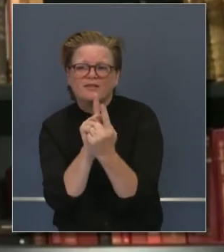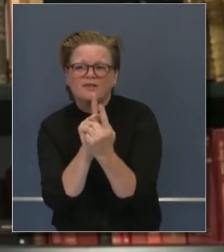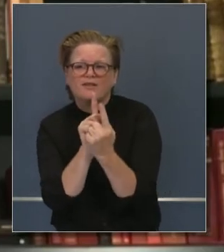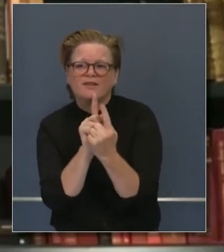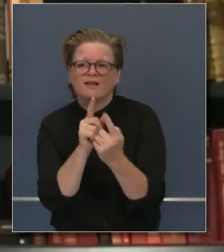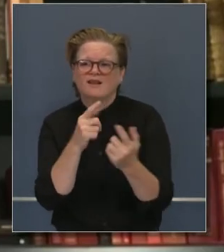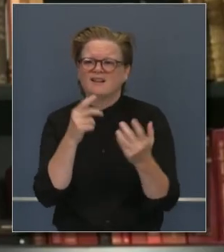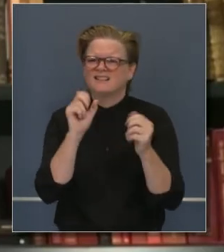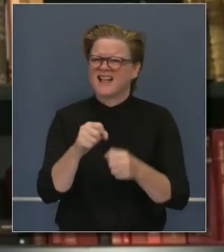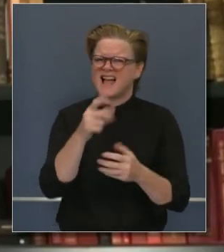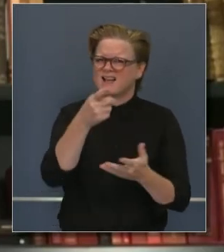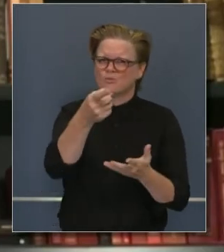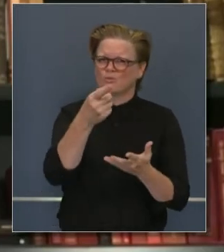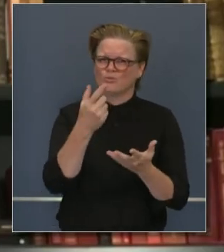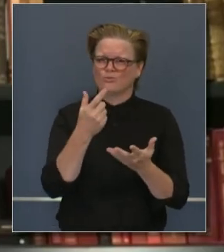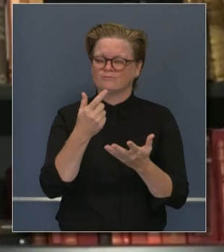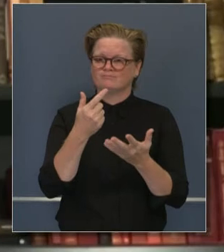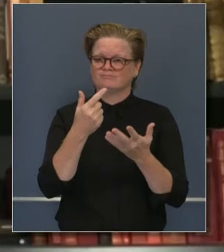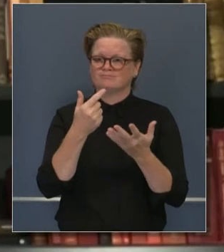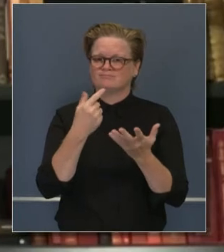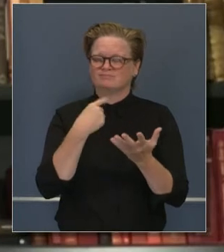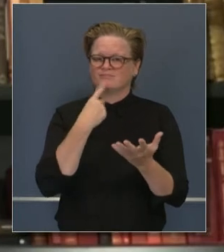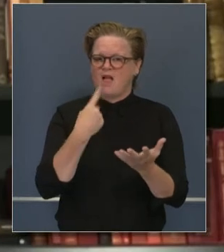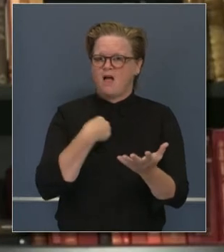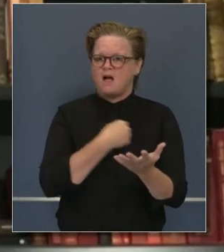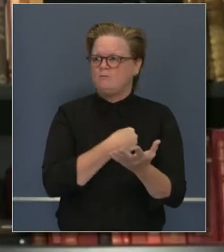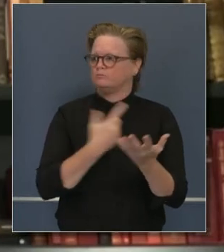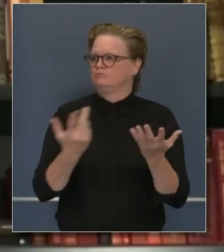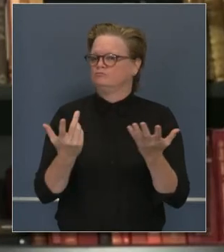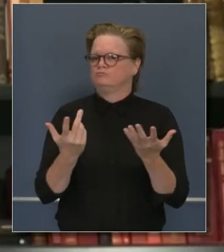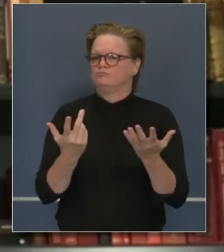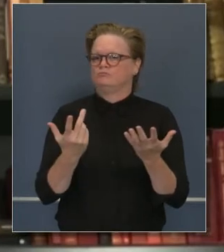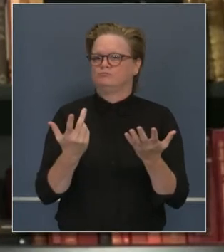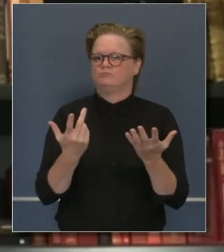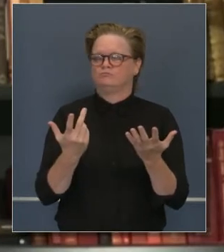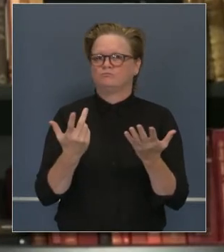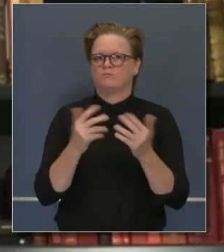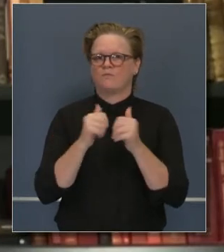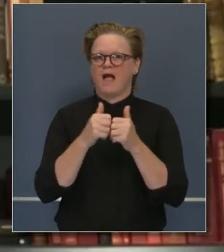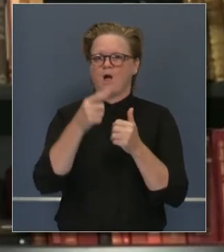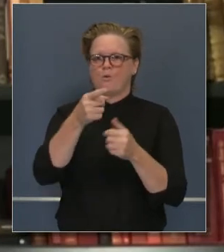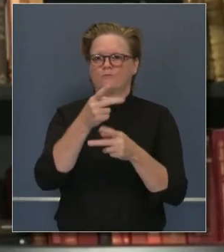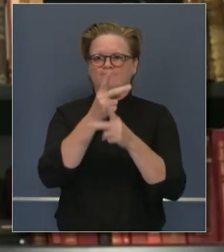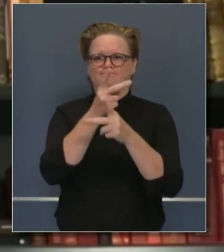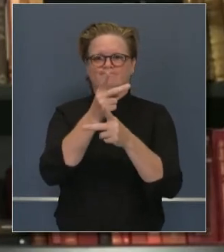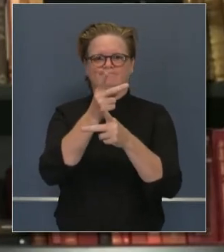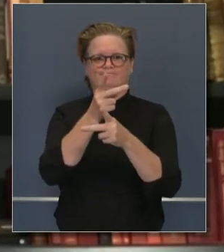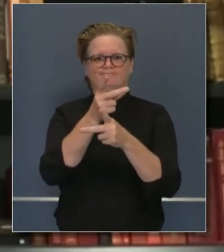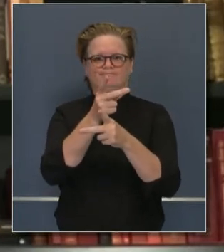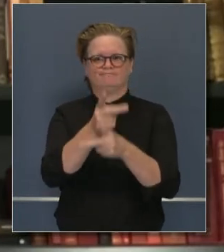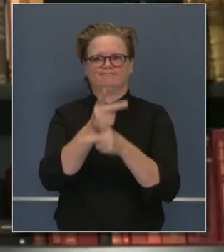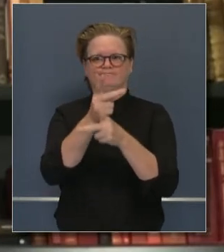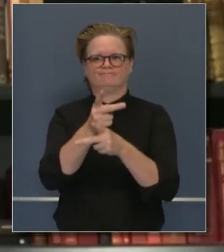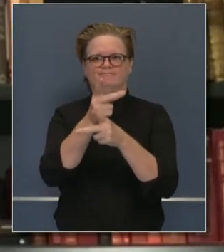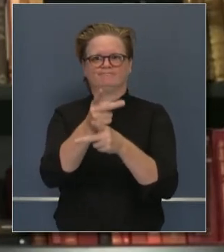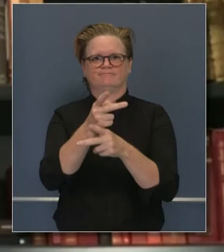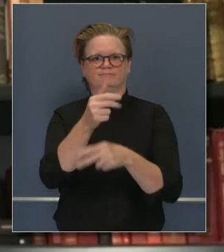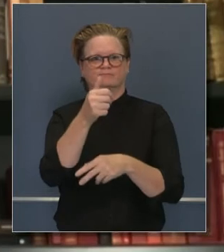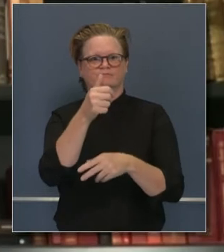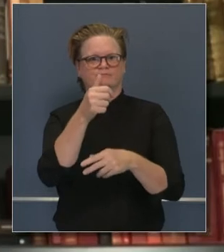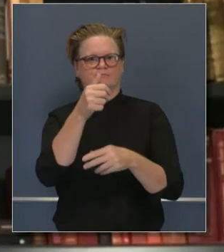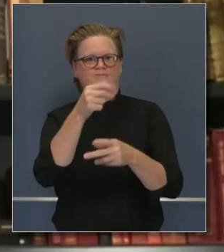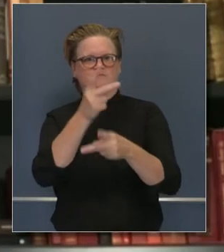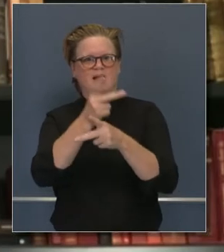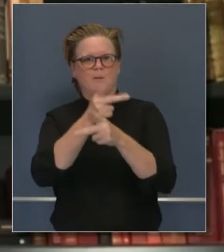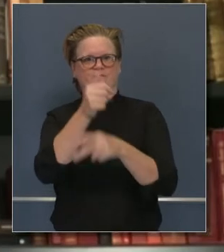Puede usted comentar sobre eso y decirnos qué precauciones estaba tomando usted en esa fiesta, porque no estaba